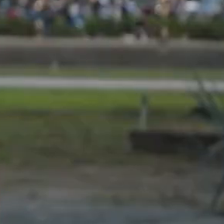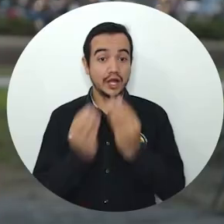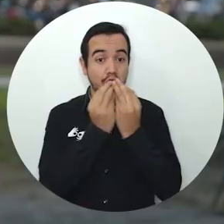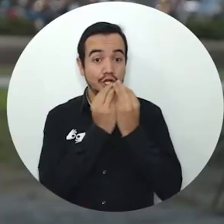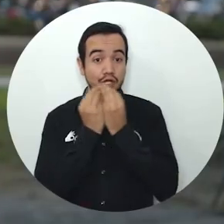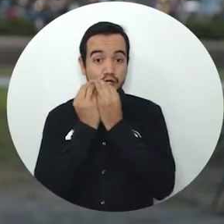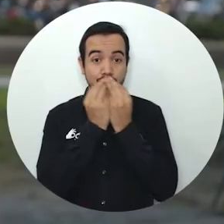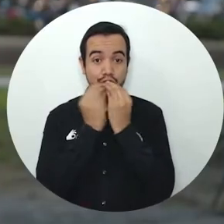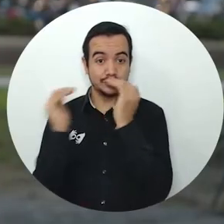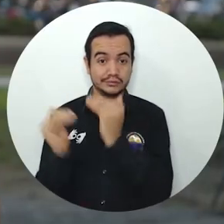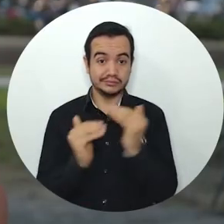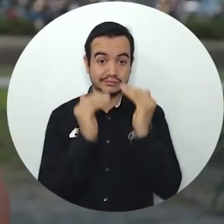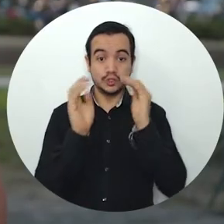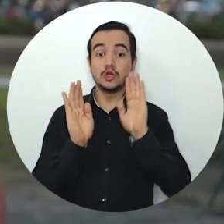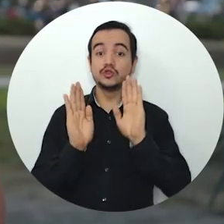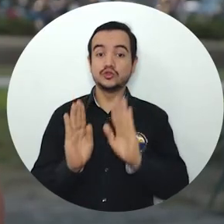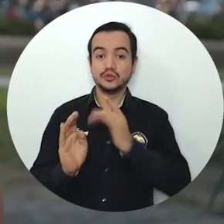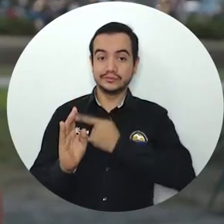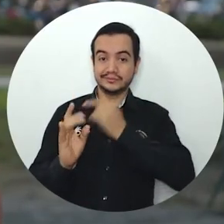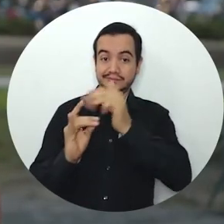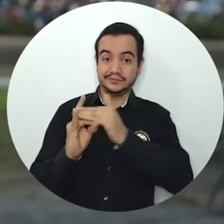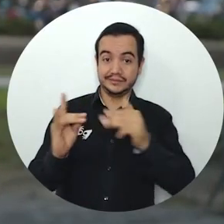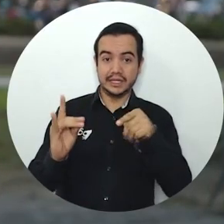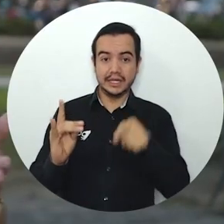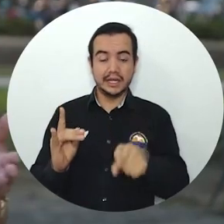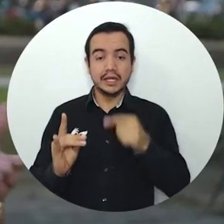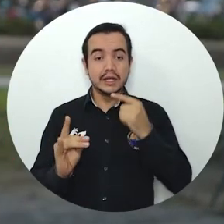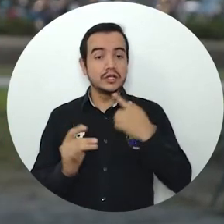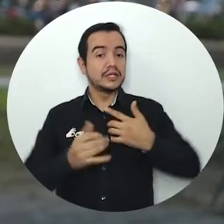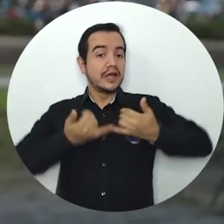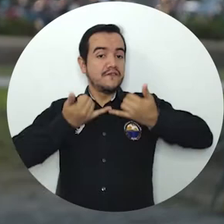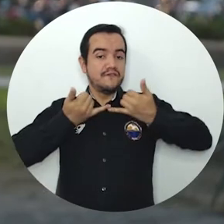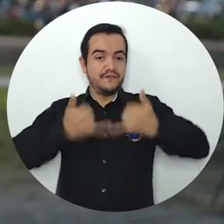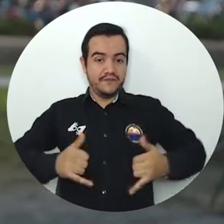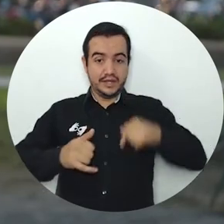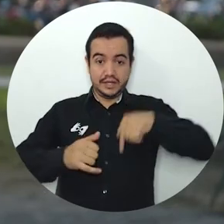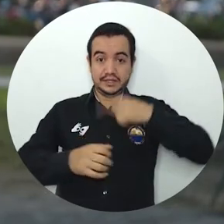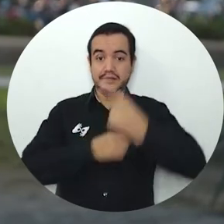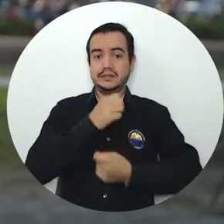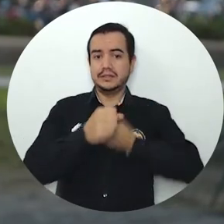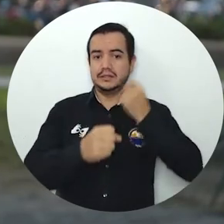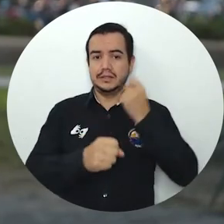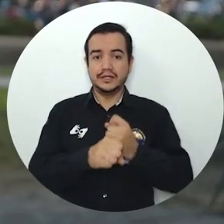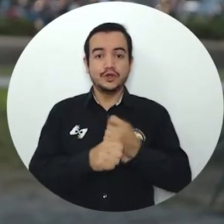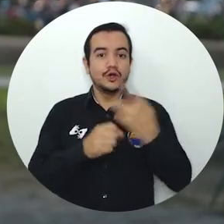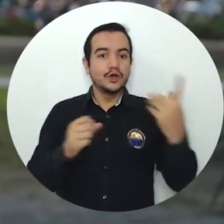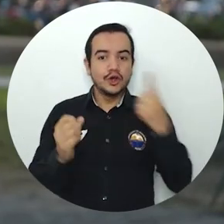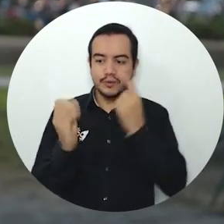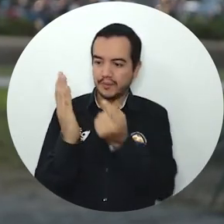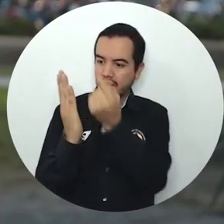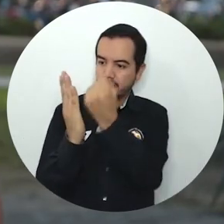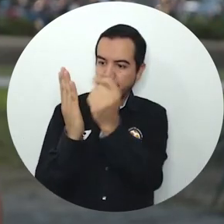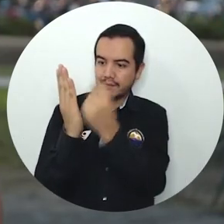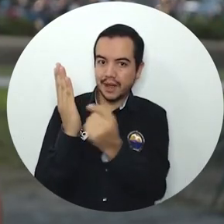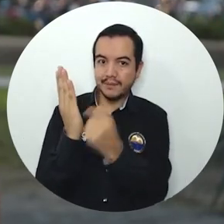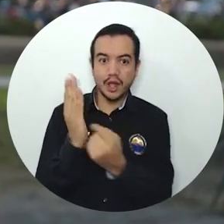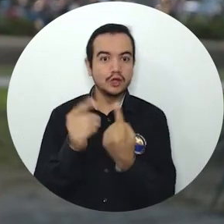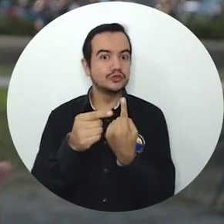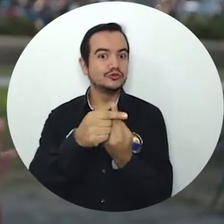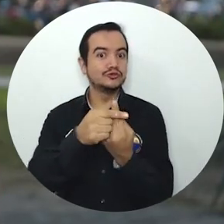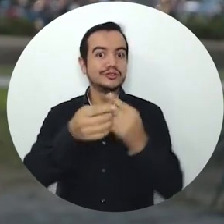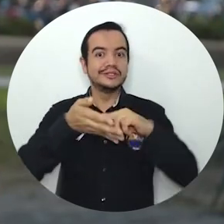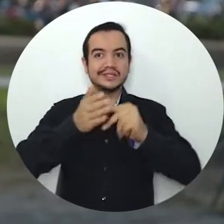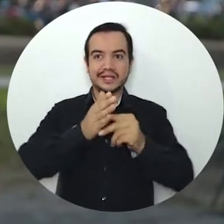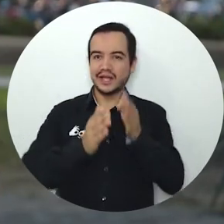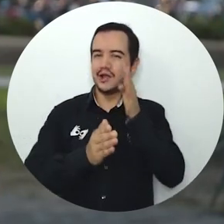El Consejo Superior de la Universidad de Magdalena culminó su labor en 2021 con positivas noticias que proyectan un